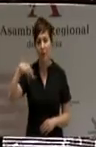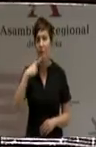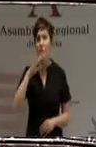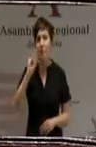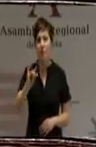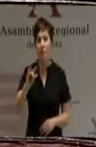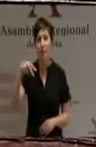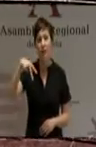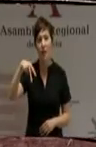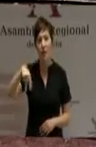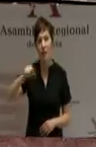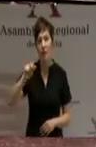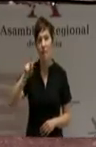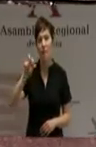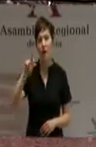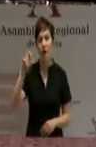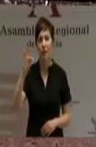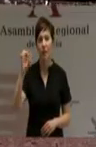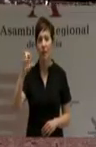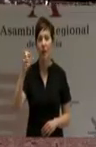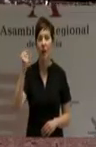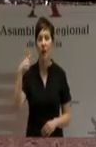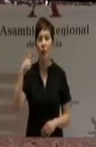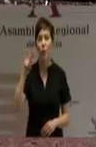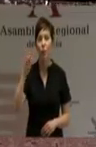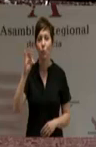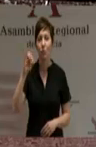Navarrete Montoya Agustín. Sí.